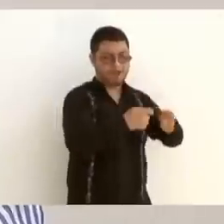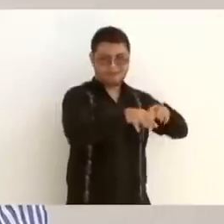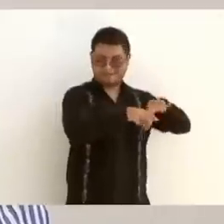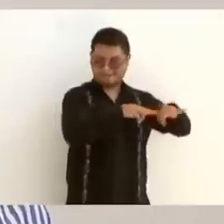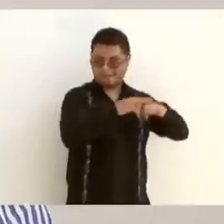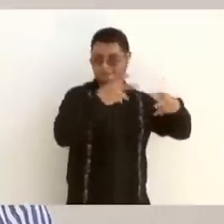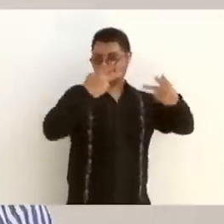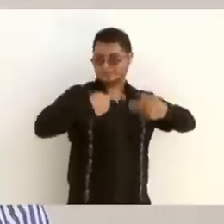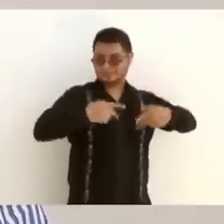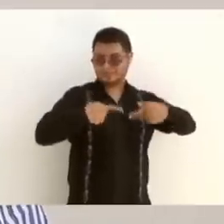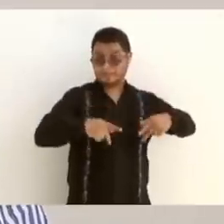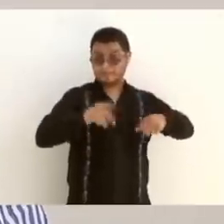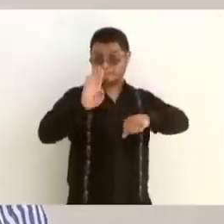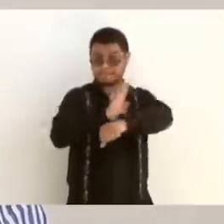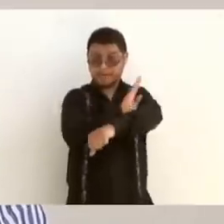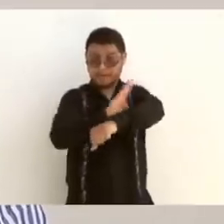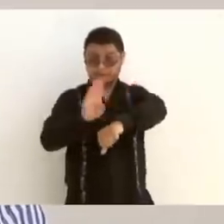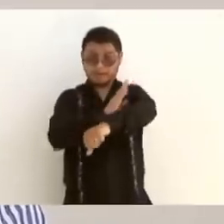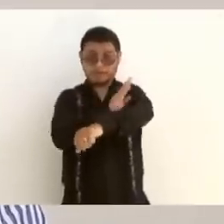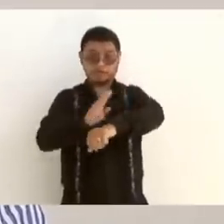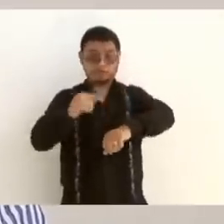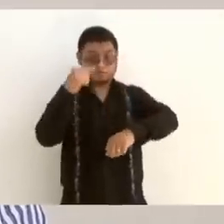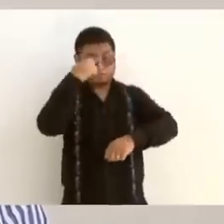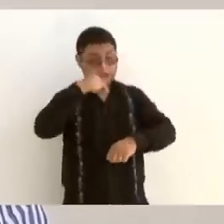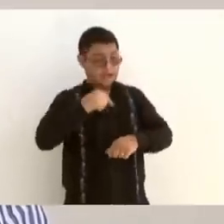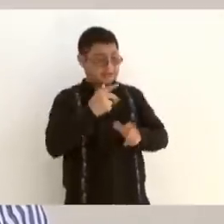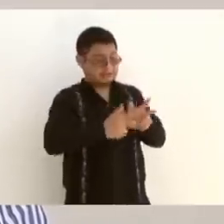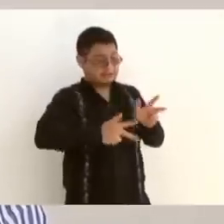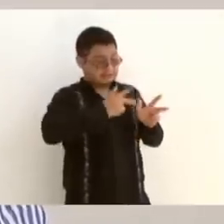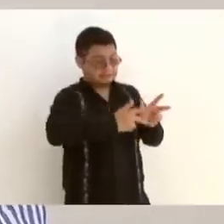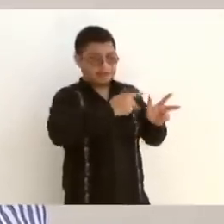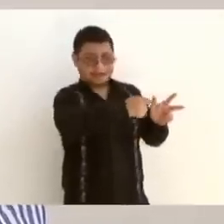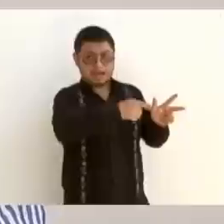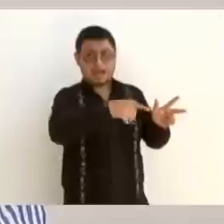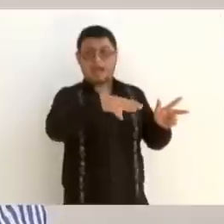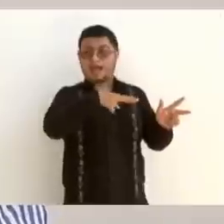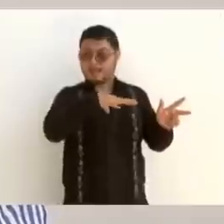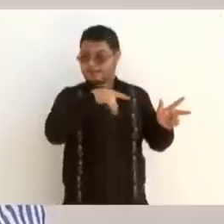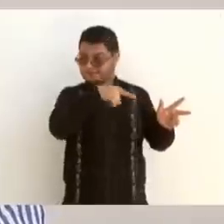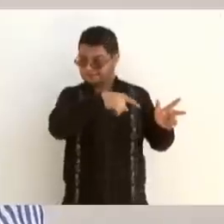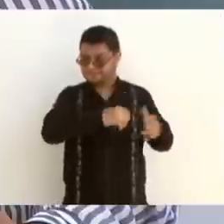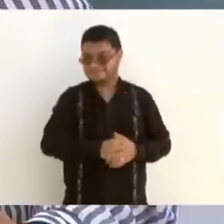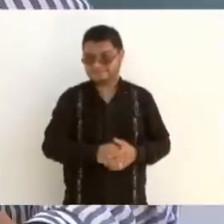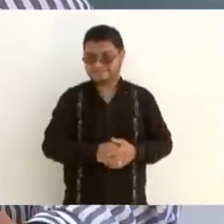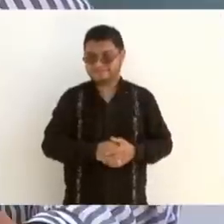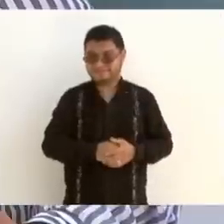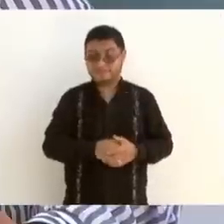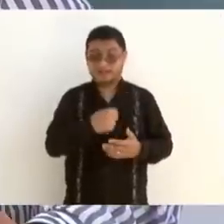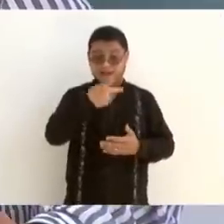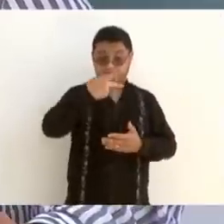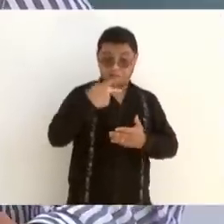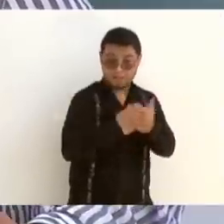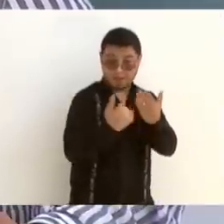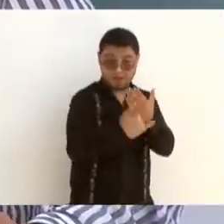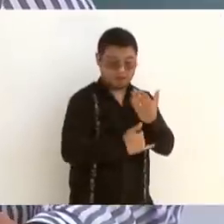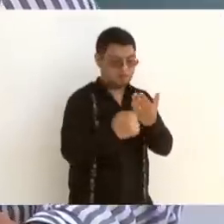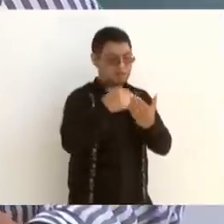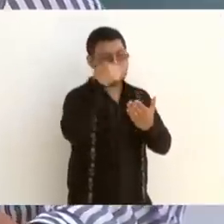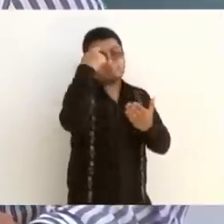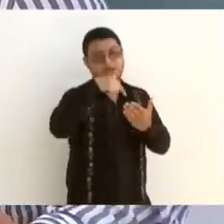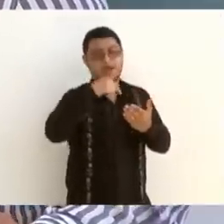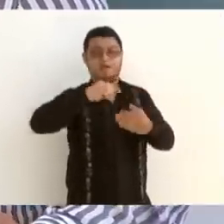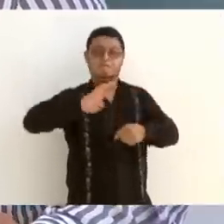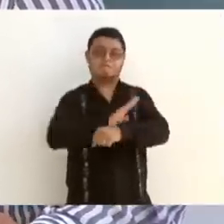Tren Maya se traducirán en bienestar para todas las comunidades por las que pasa. El proyecto mejorará los tiempos y la calidad del traslado